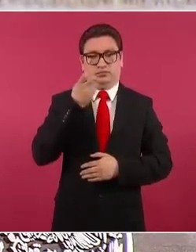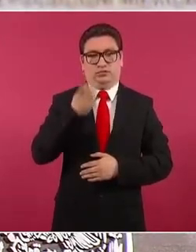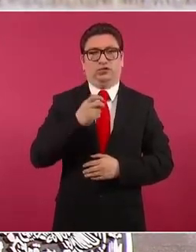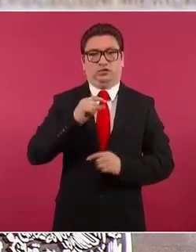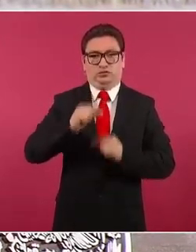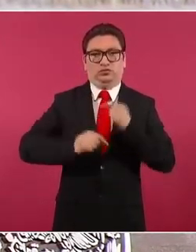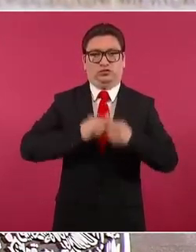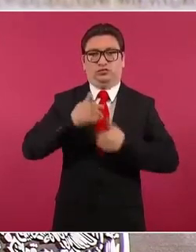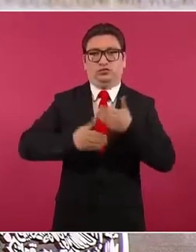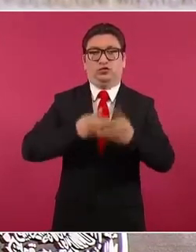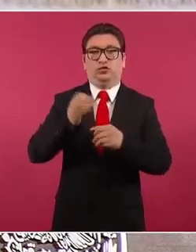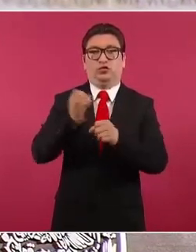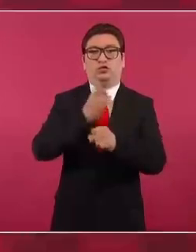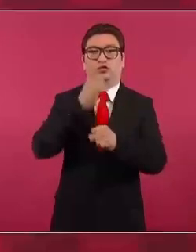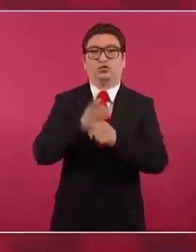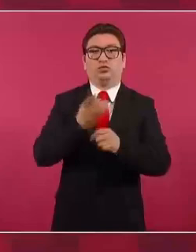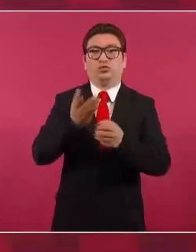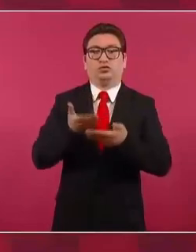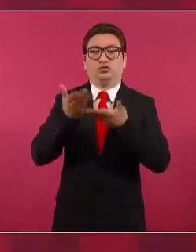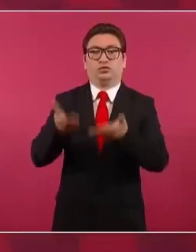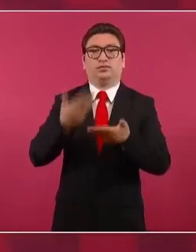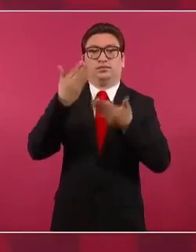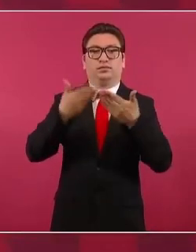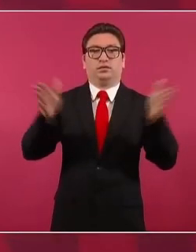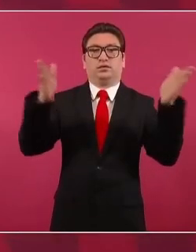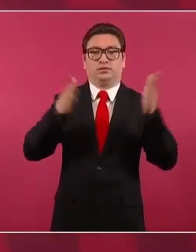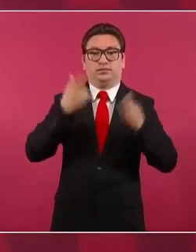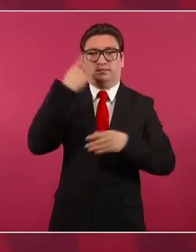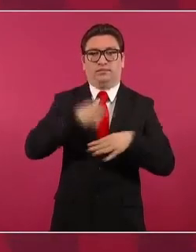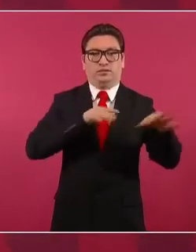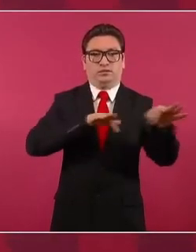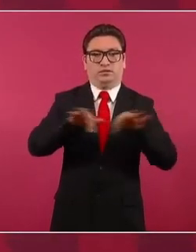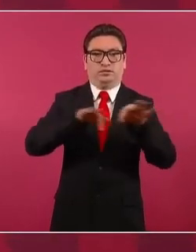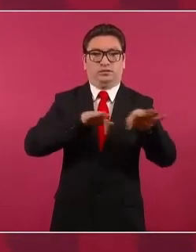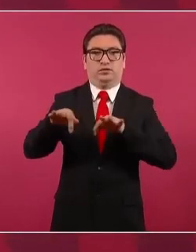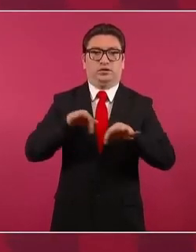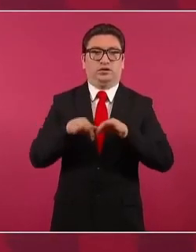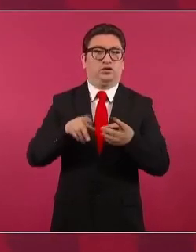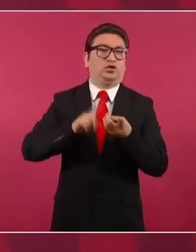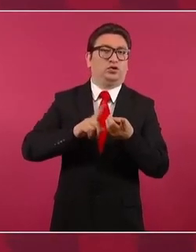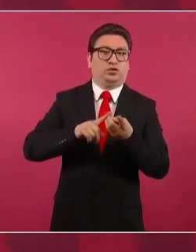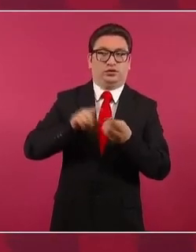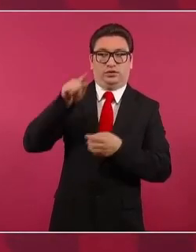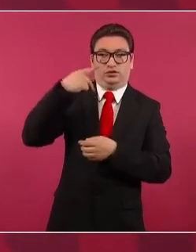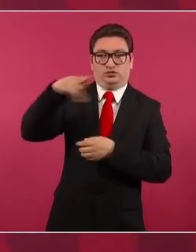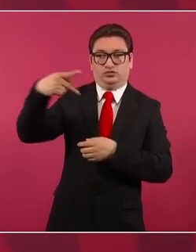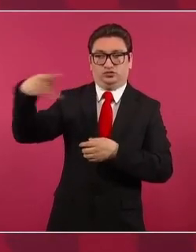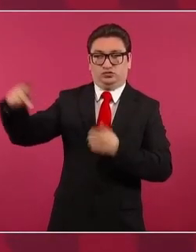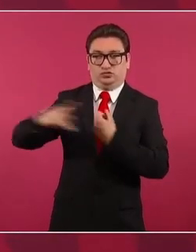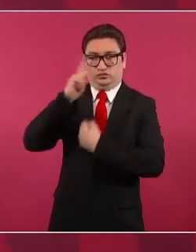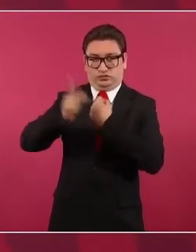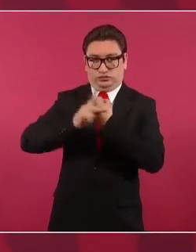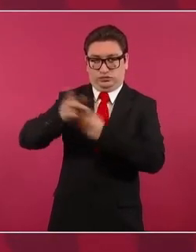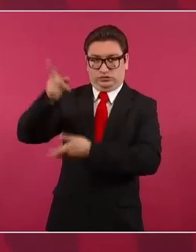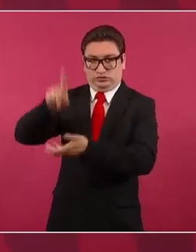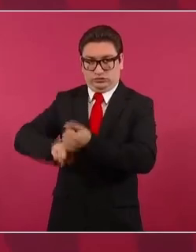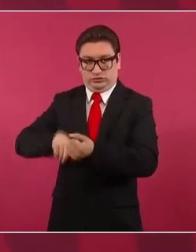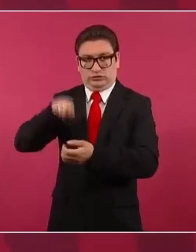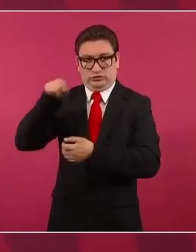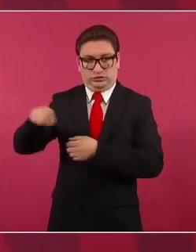el que haya oportunidades de trabajo en los países, que la